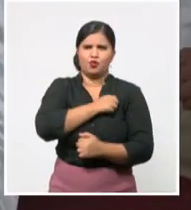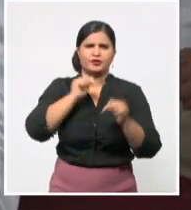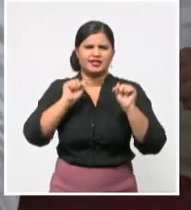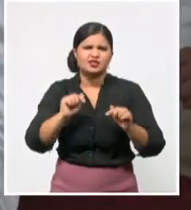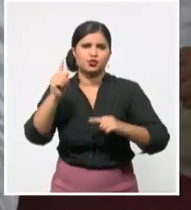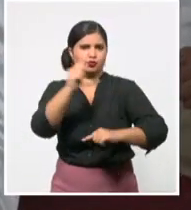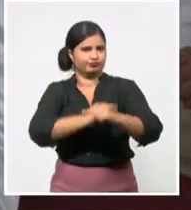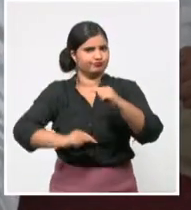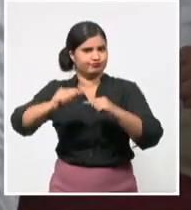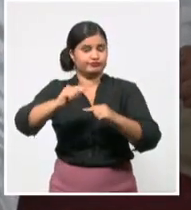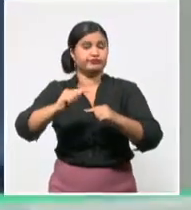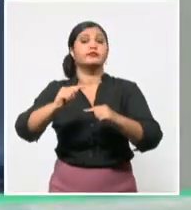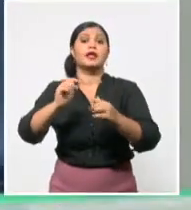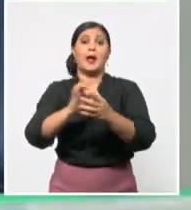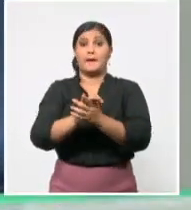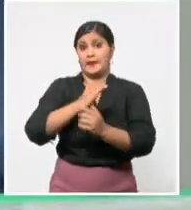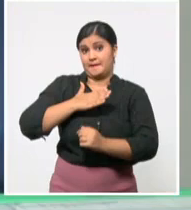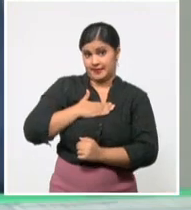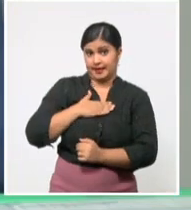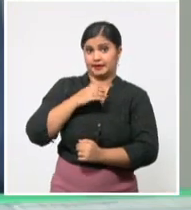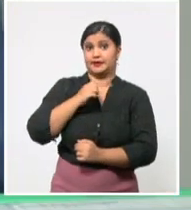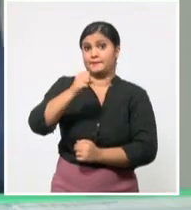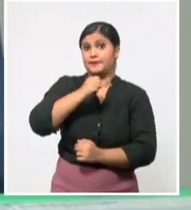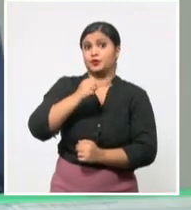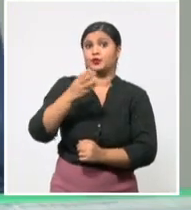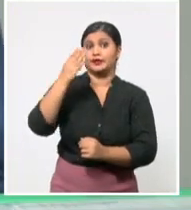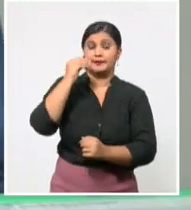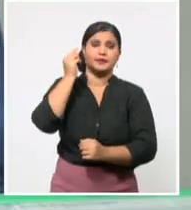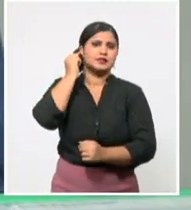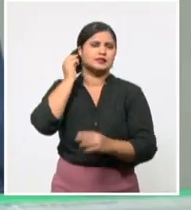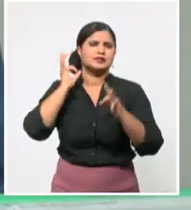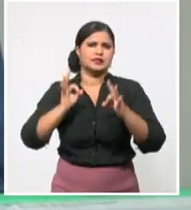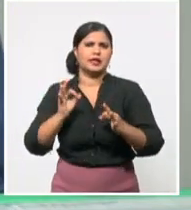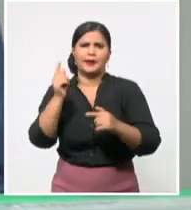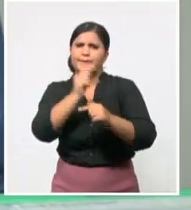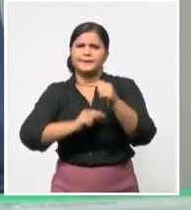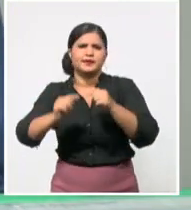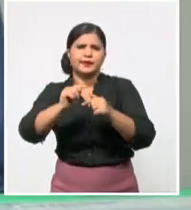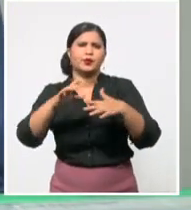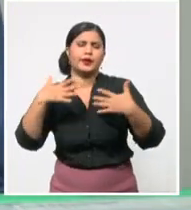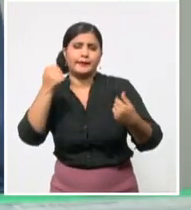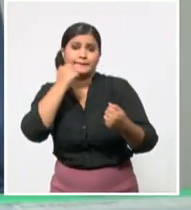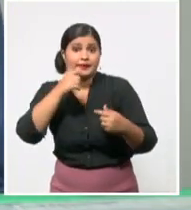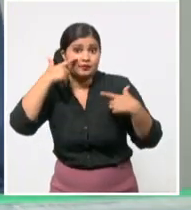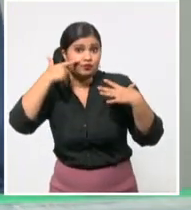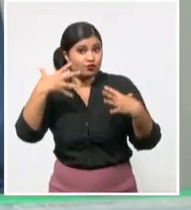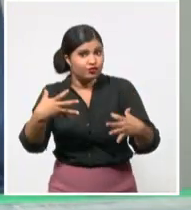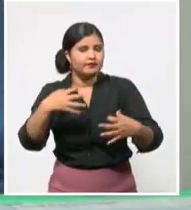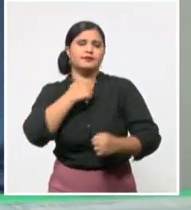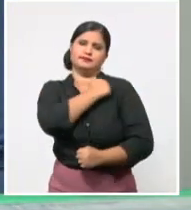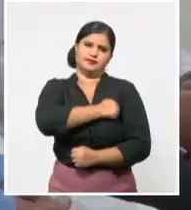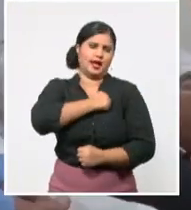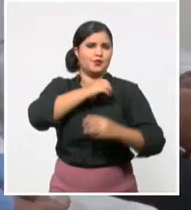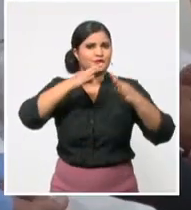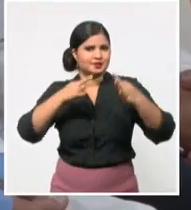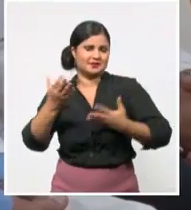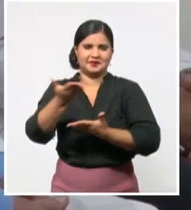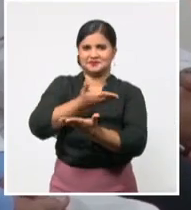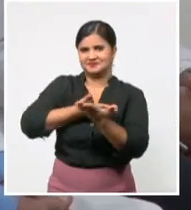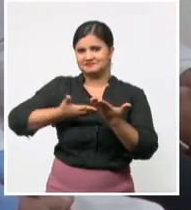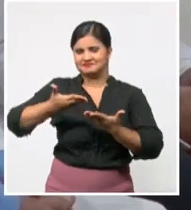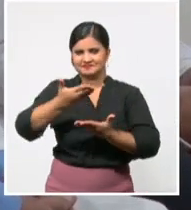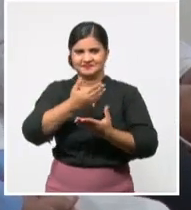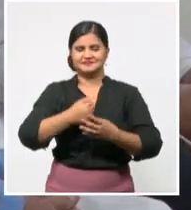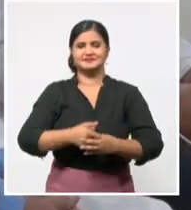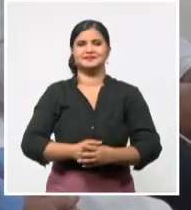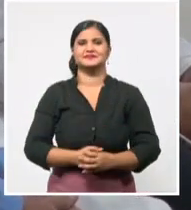me decía que el signo de todo esto es precisamente el amor, es precisamente la solidaridad. El presidente